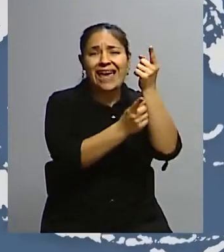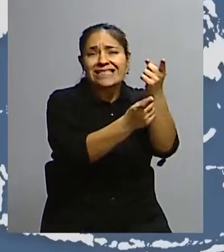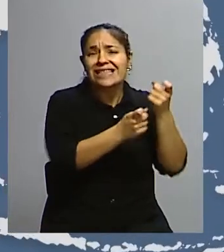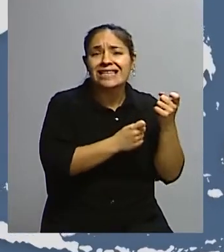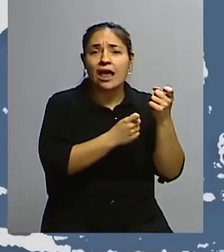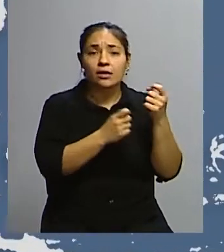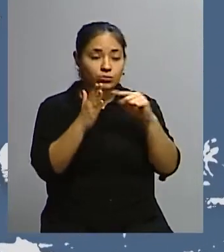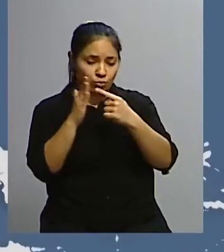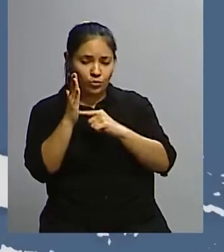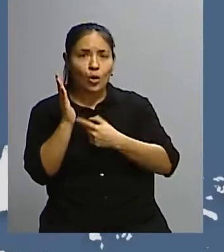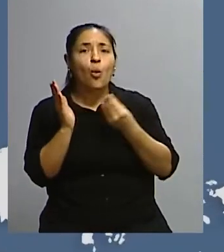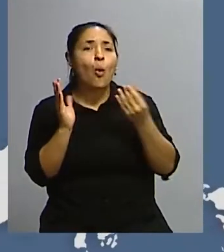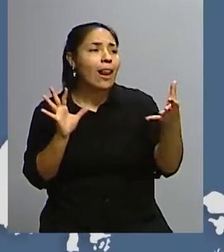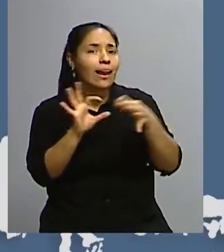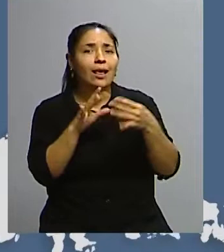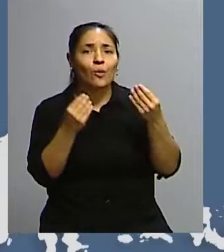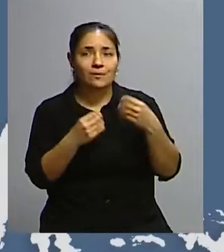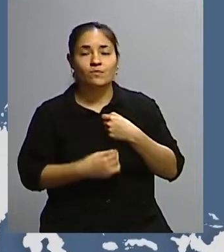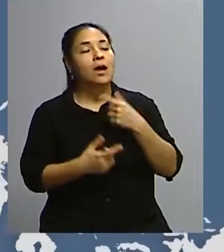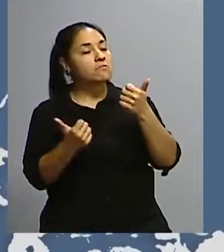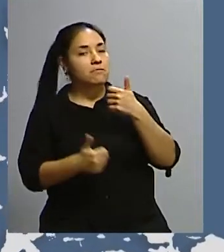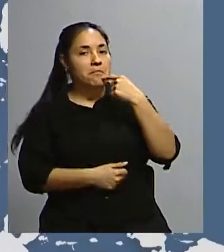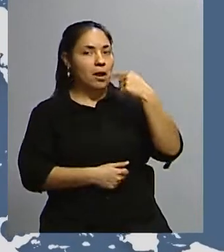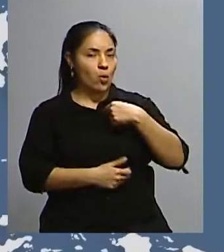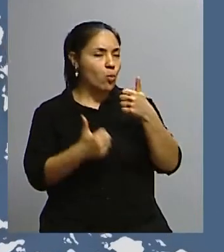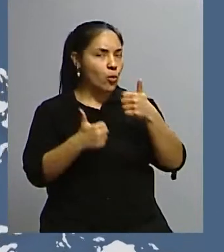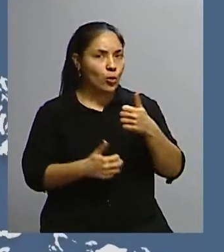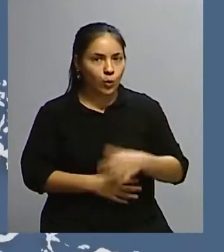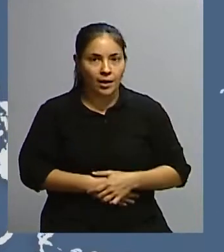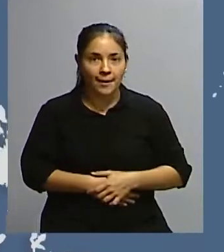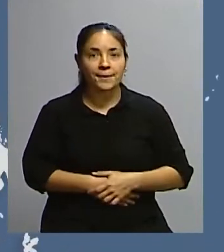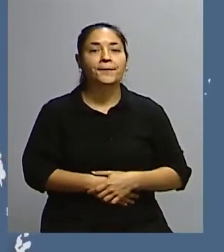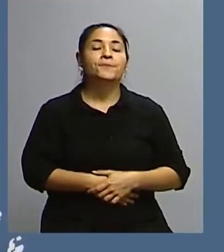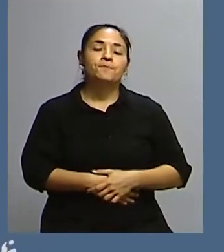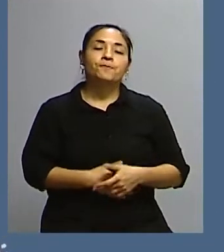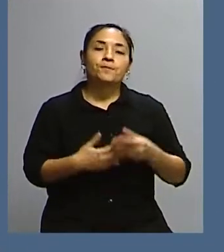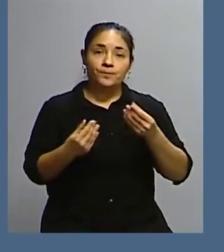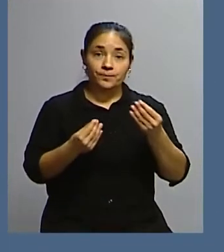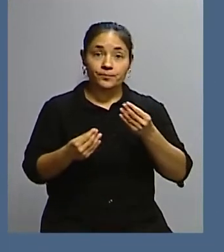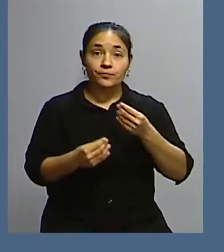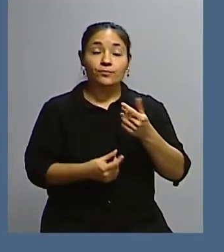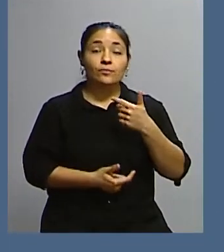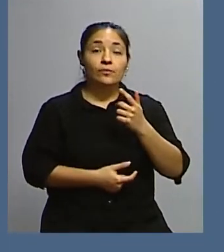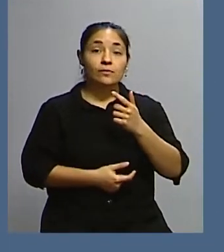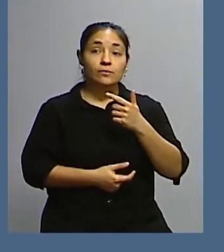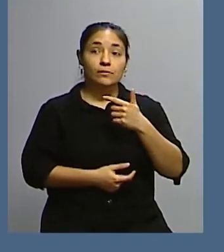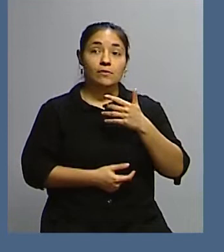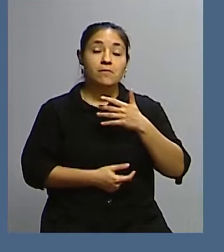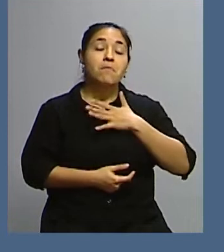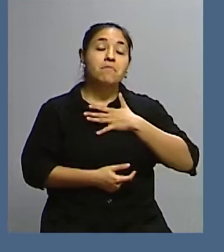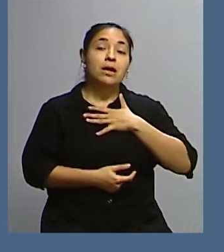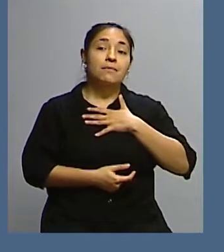Bueno, también es muy buena su pregunta. Yo creo que tal vez para no también generar